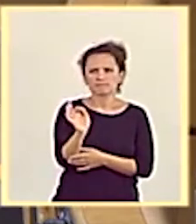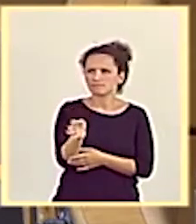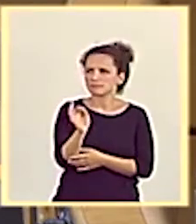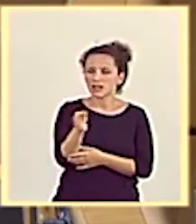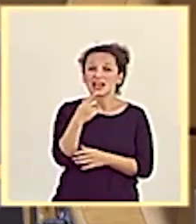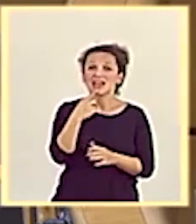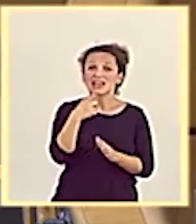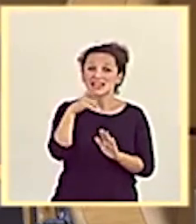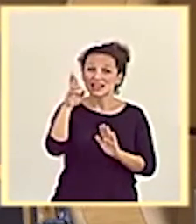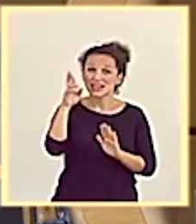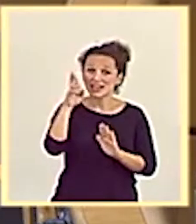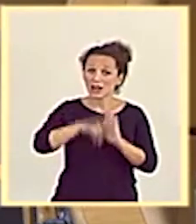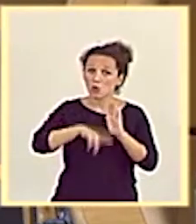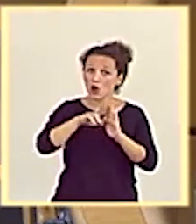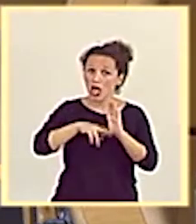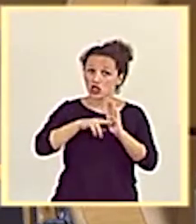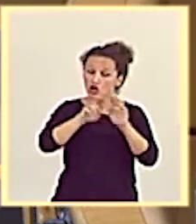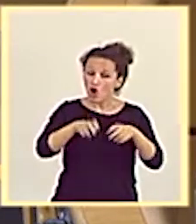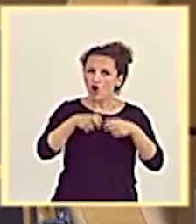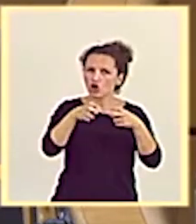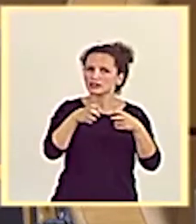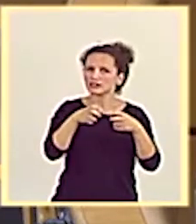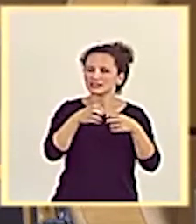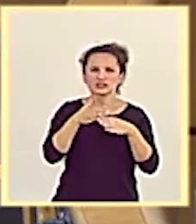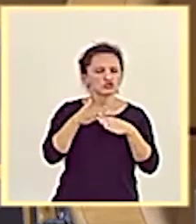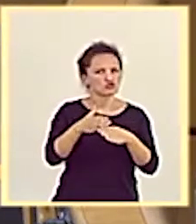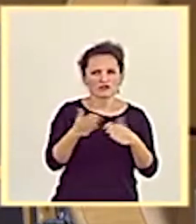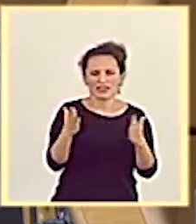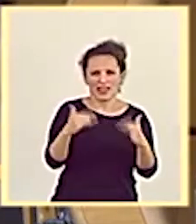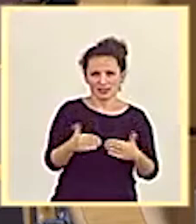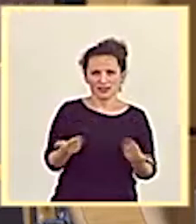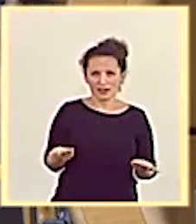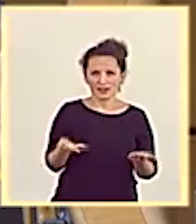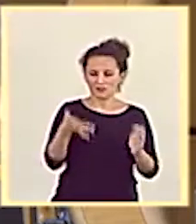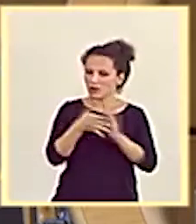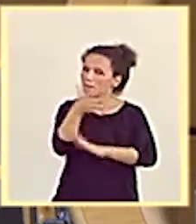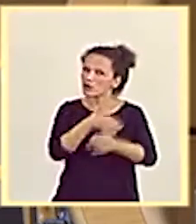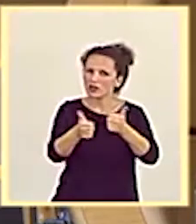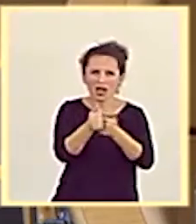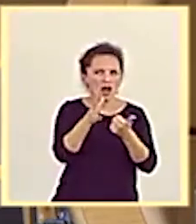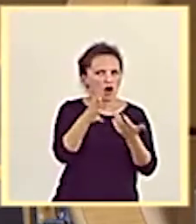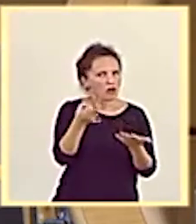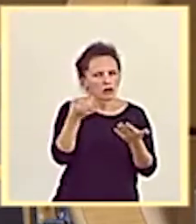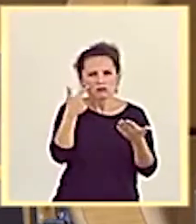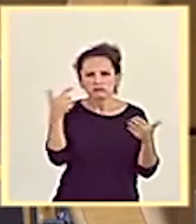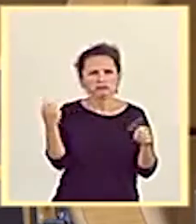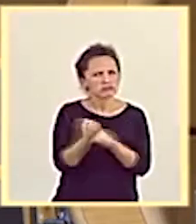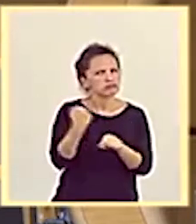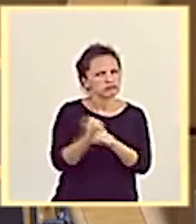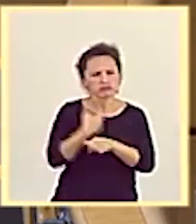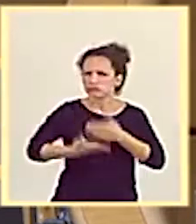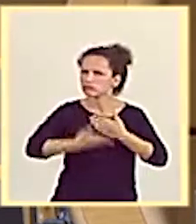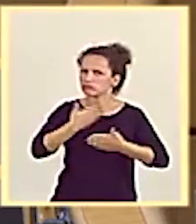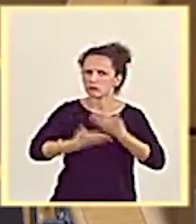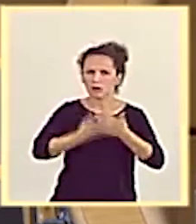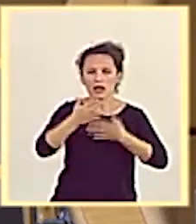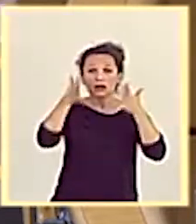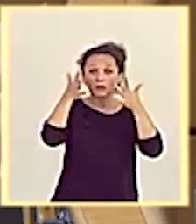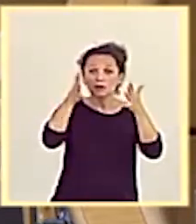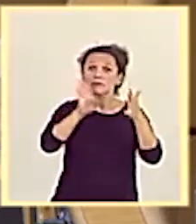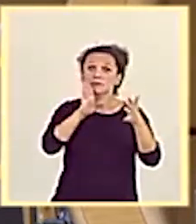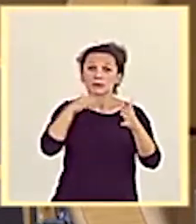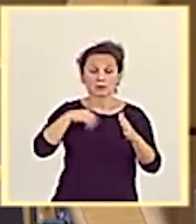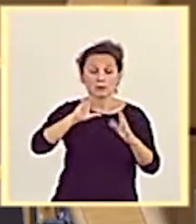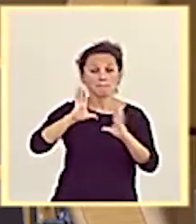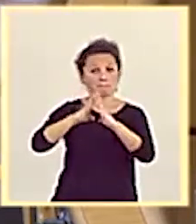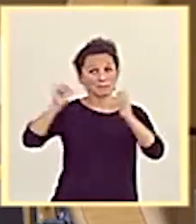la regulación es absolutamente insuficiente y que tenemos que dar máxima prioridad. Ahora estamos trabajando con todas las recomendaciones del pacto